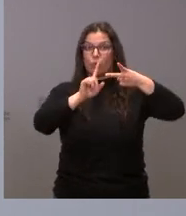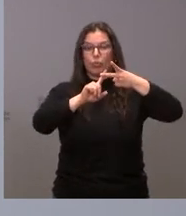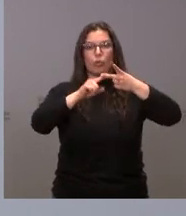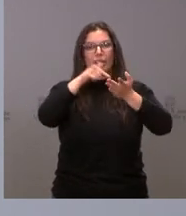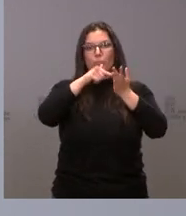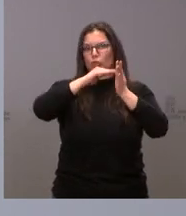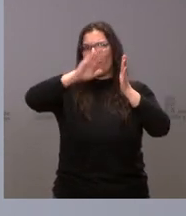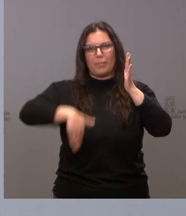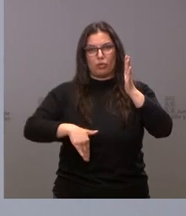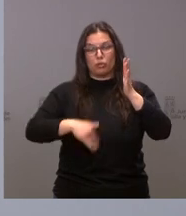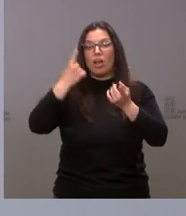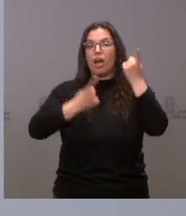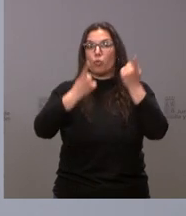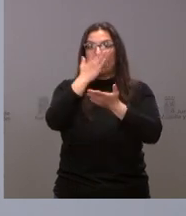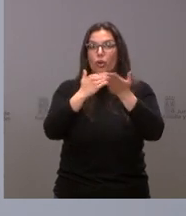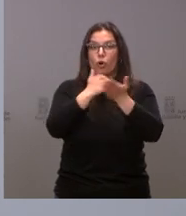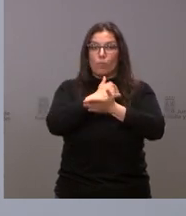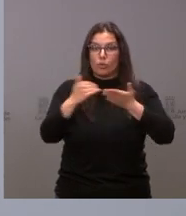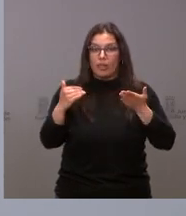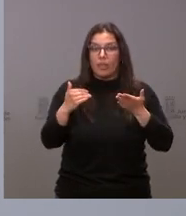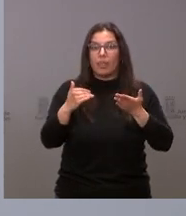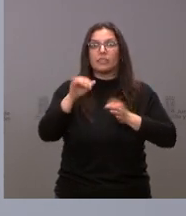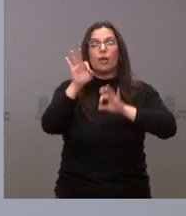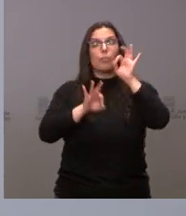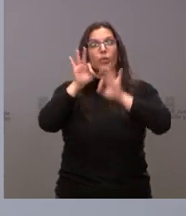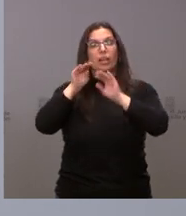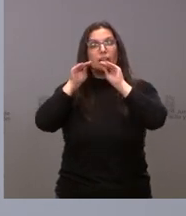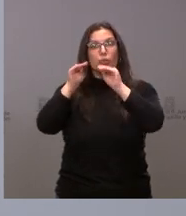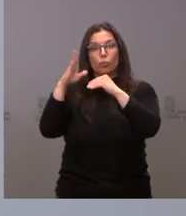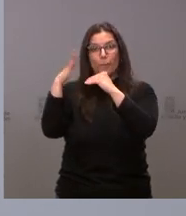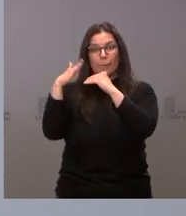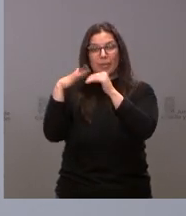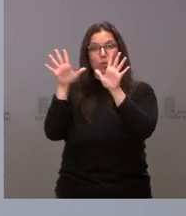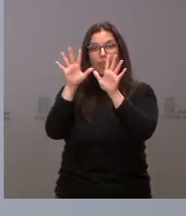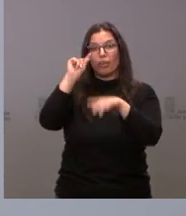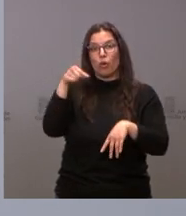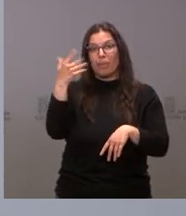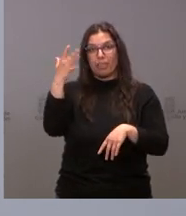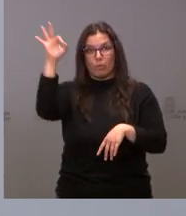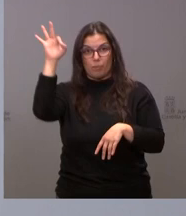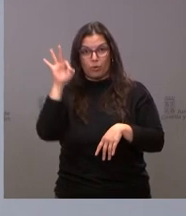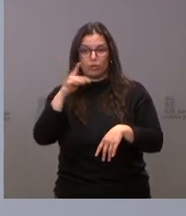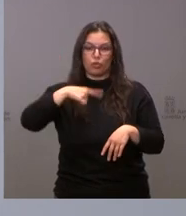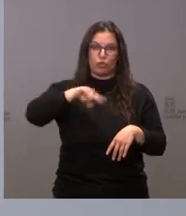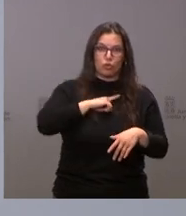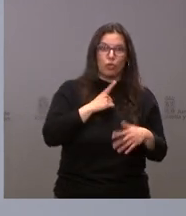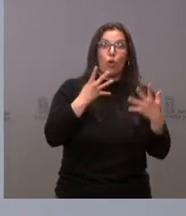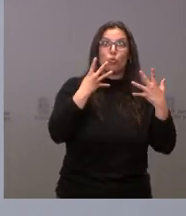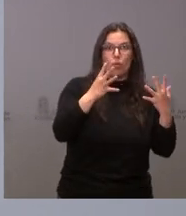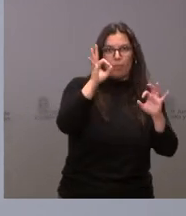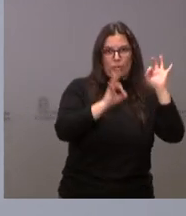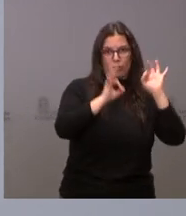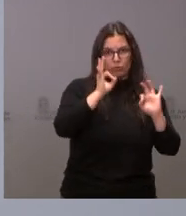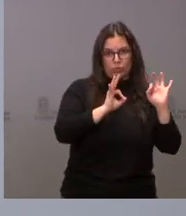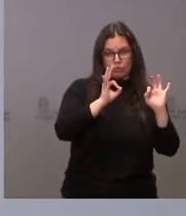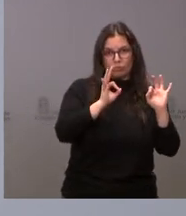hay comunidades autónomas que tienen el tipo de gravamen mínimo en el 10,5% nosotros lo tenemos en el 9%